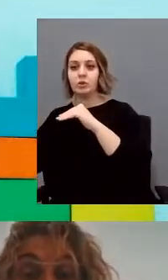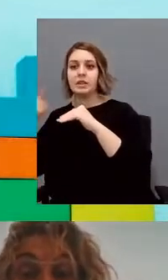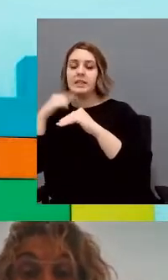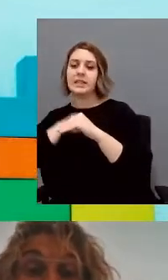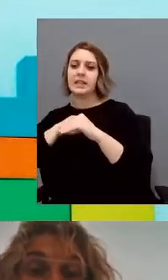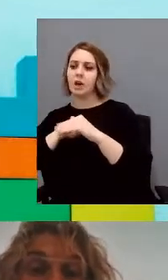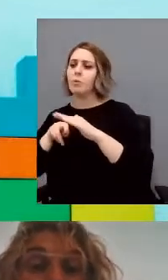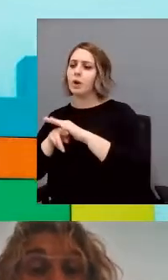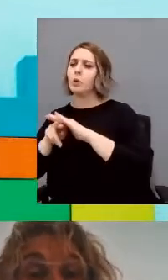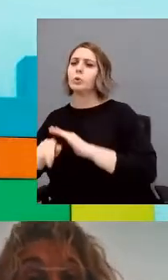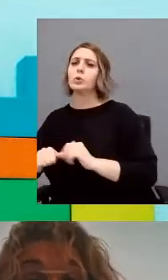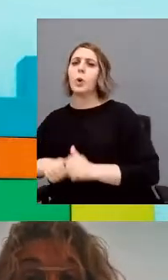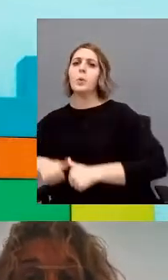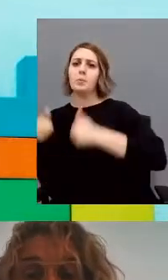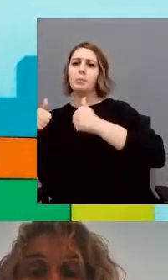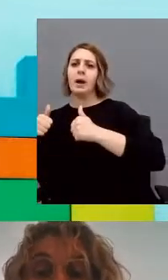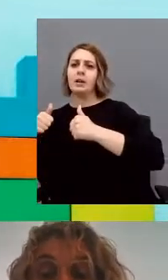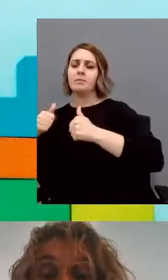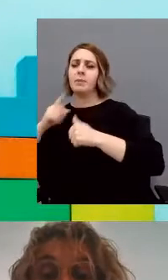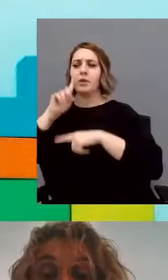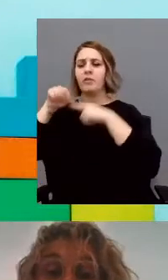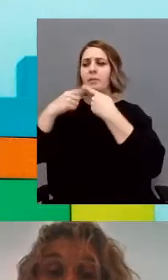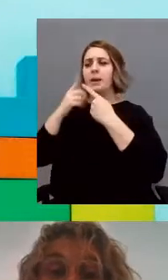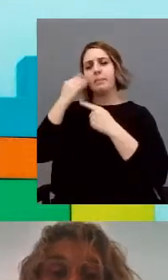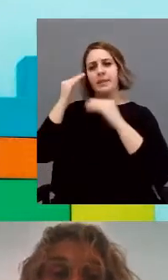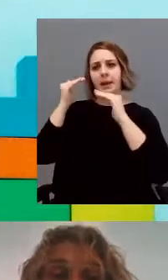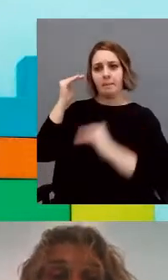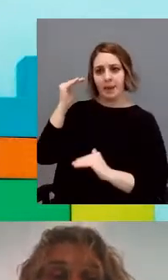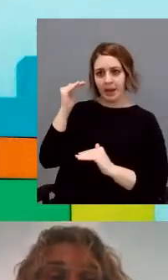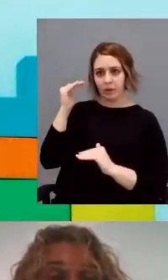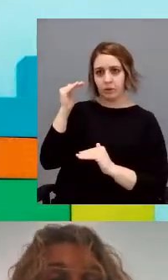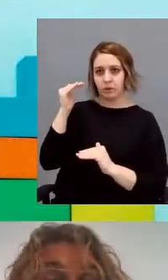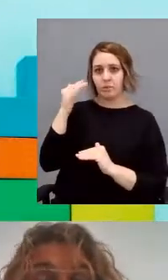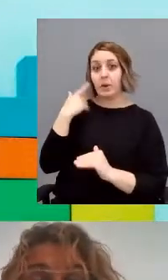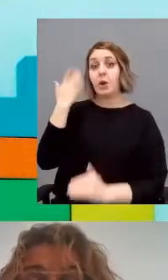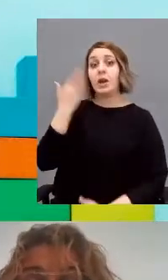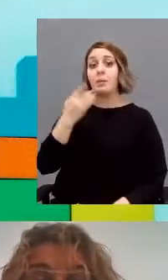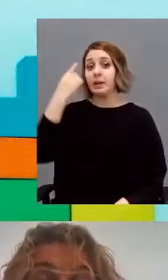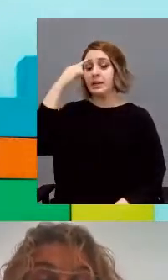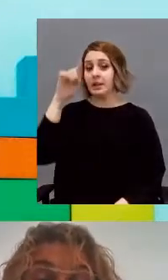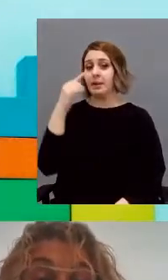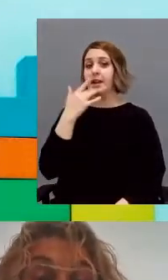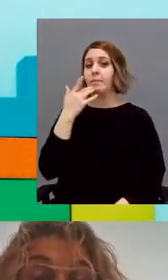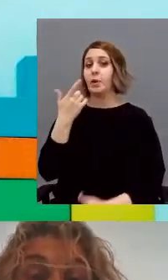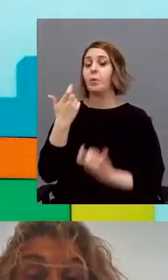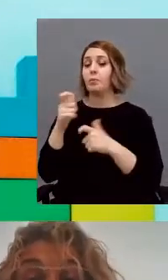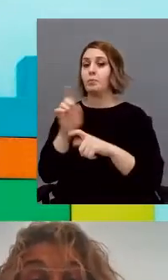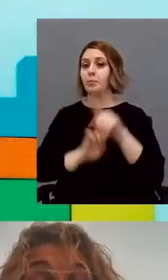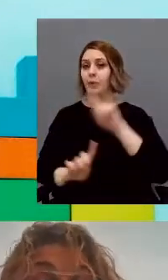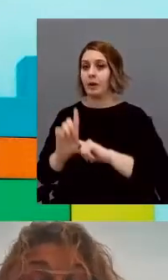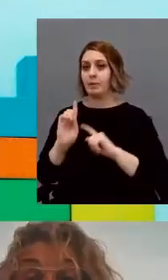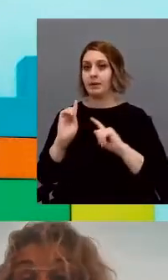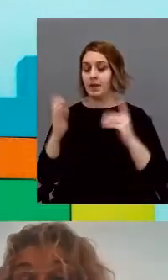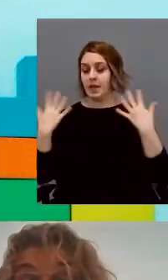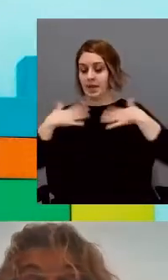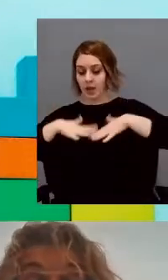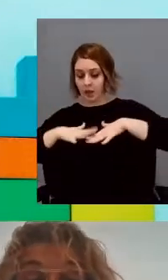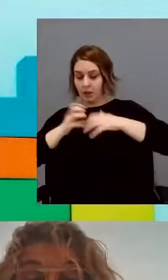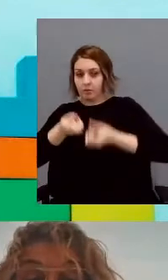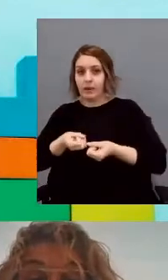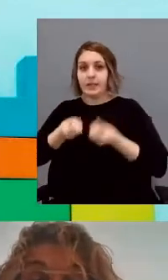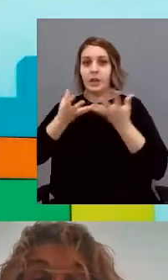recursos personales de lo que puede manifestar la familia. Pero sí que es importante saber el espectro de problemas, tanto interiorizados,